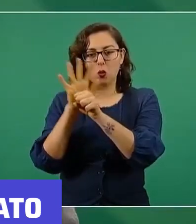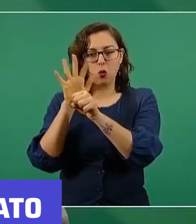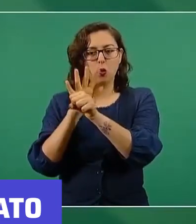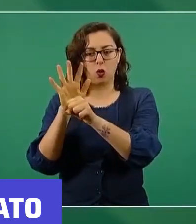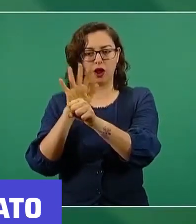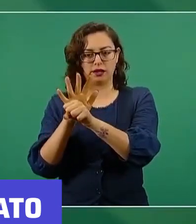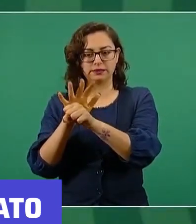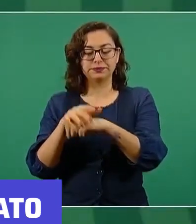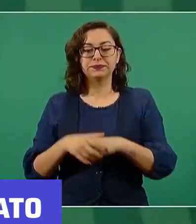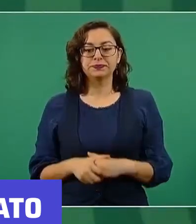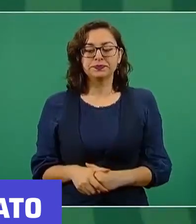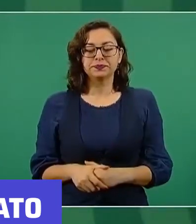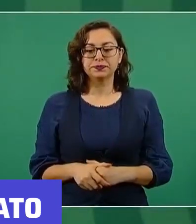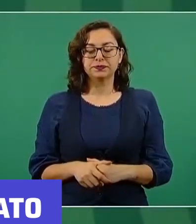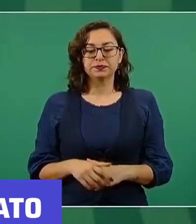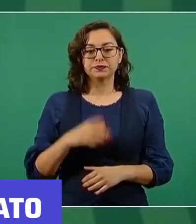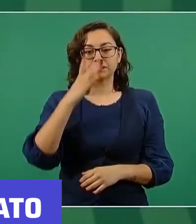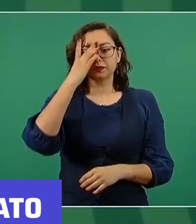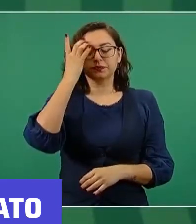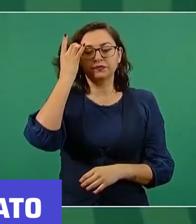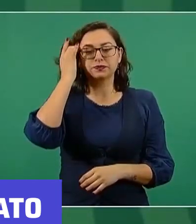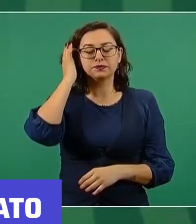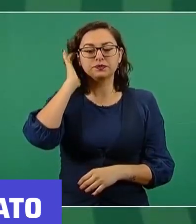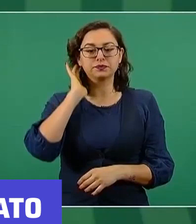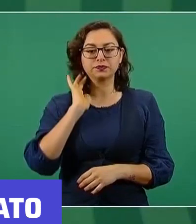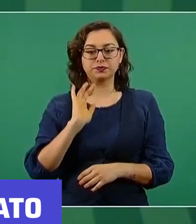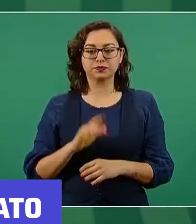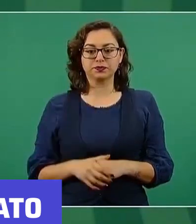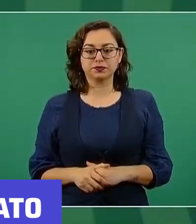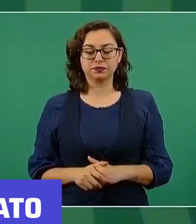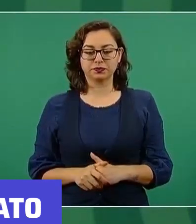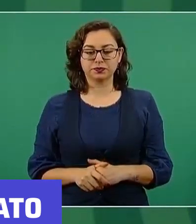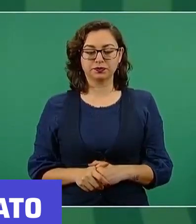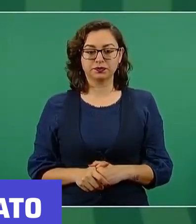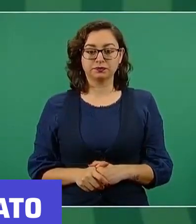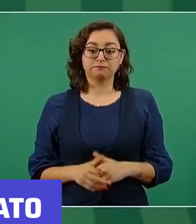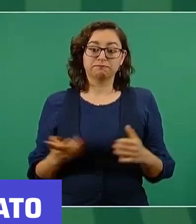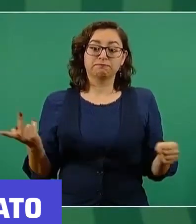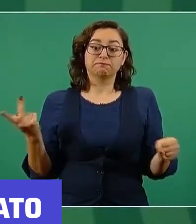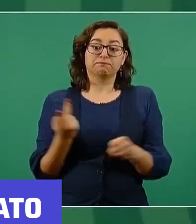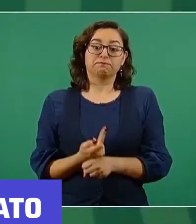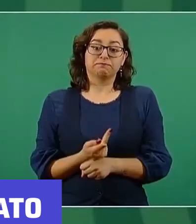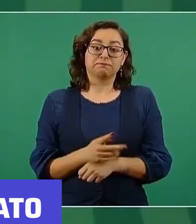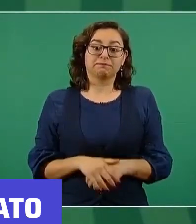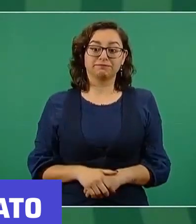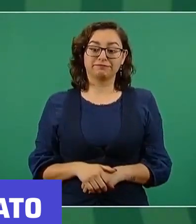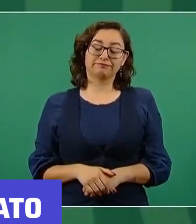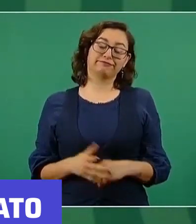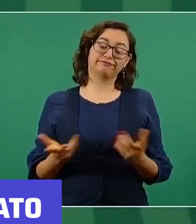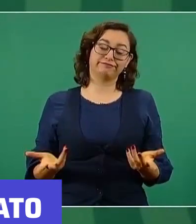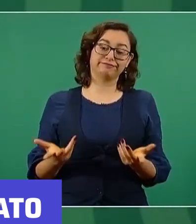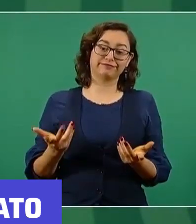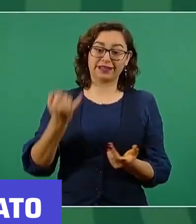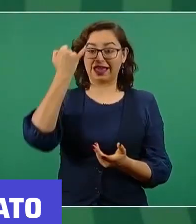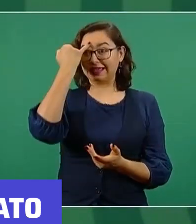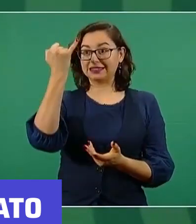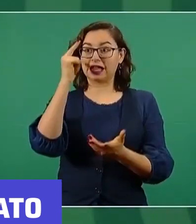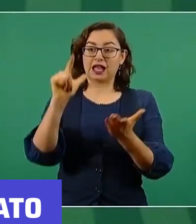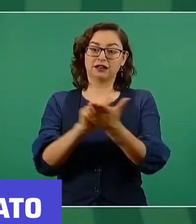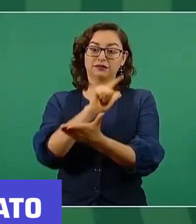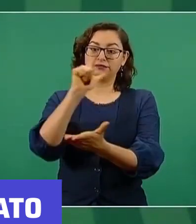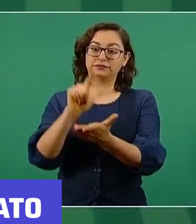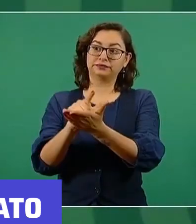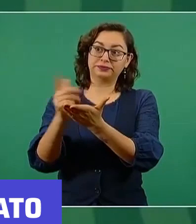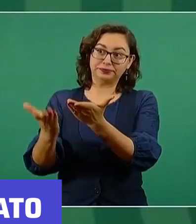Esta iniciativa de ley no les pareció a